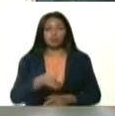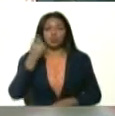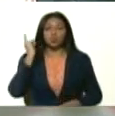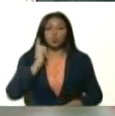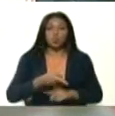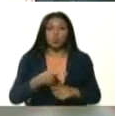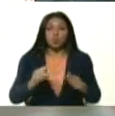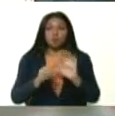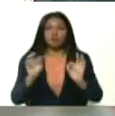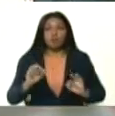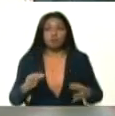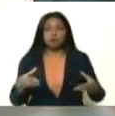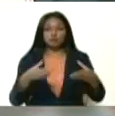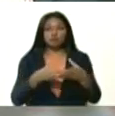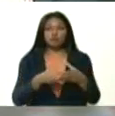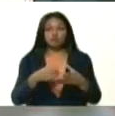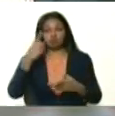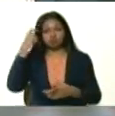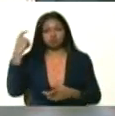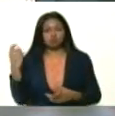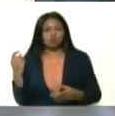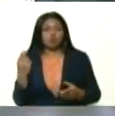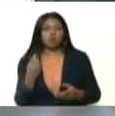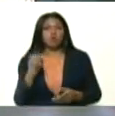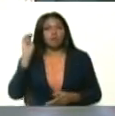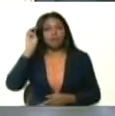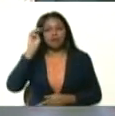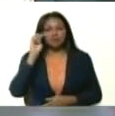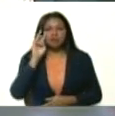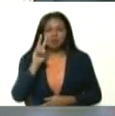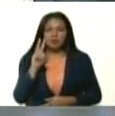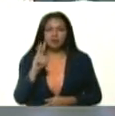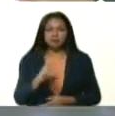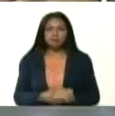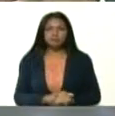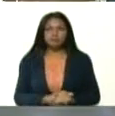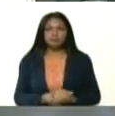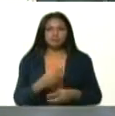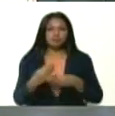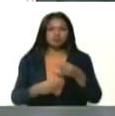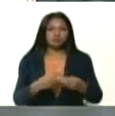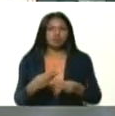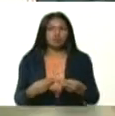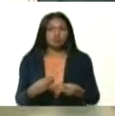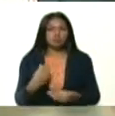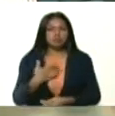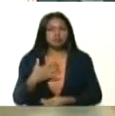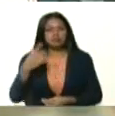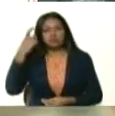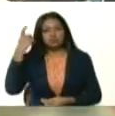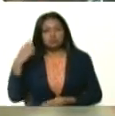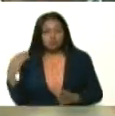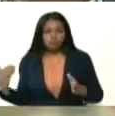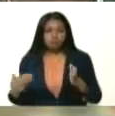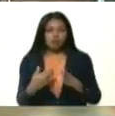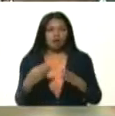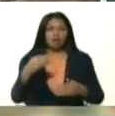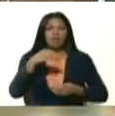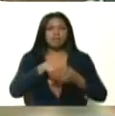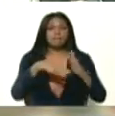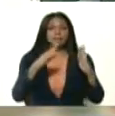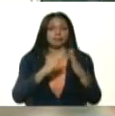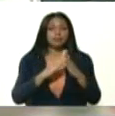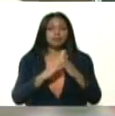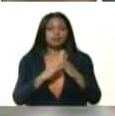que nos reuniéramos con psicólogos, con docentes, para ver todo el aspecto psicosocial y el impacto de la cuarentena